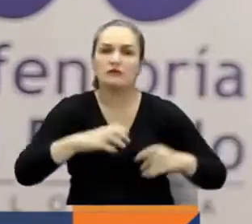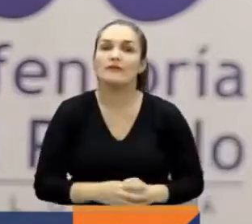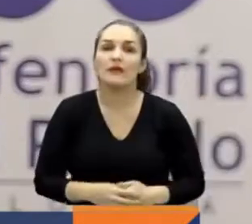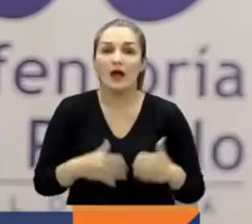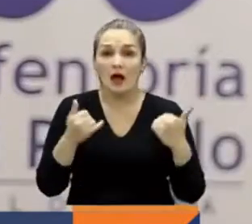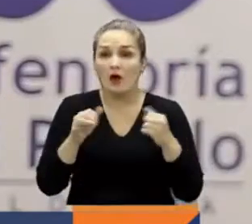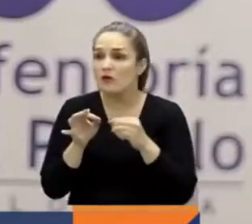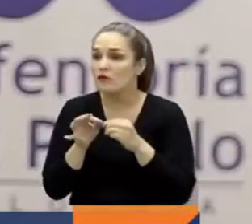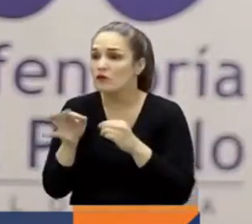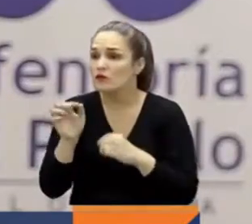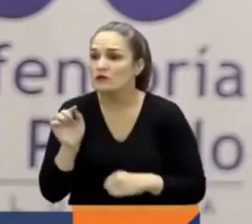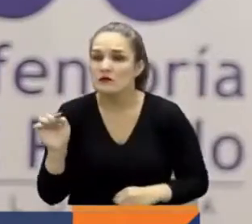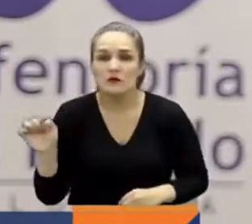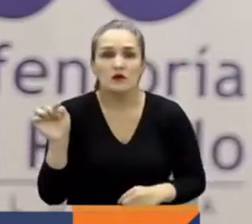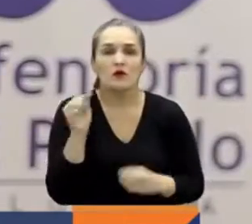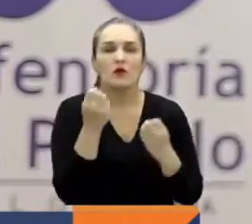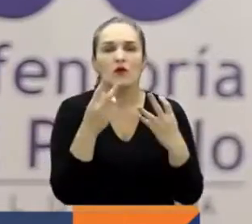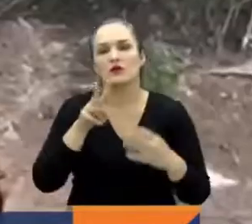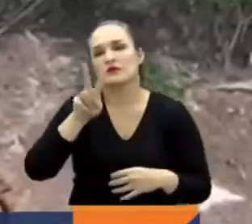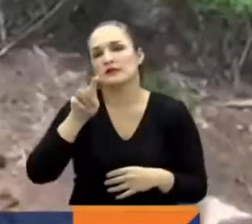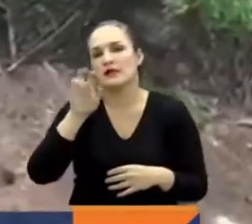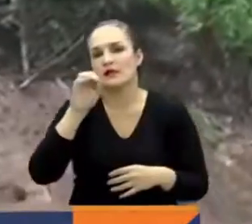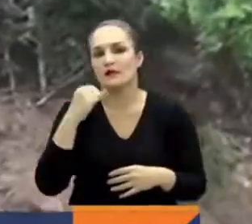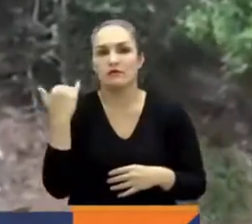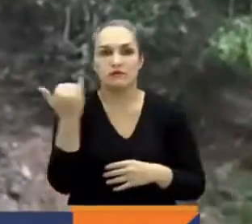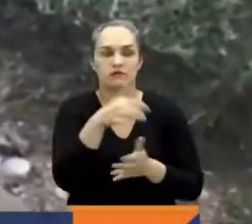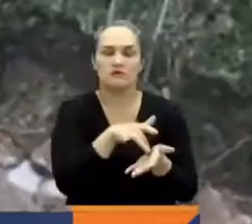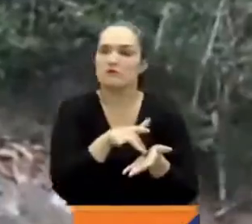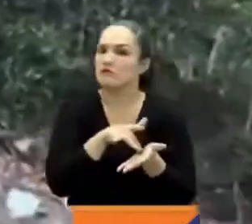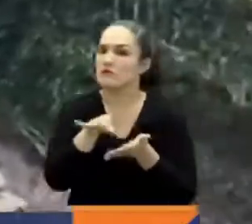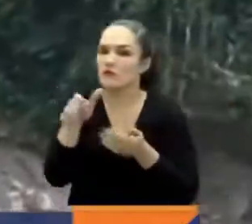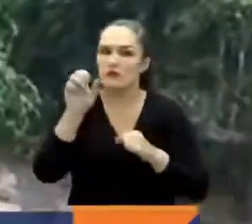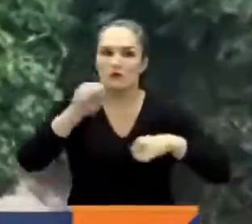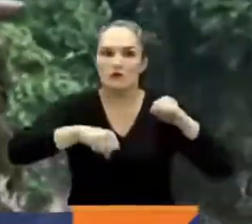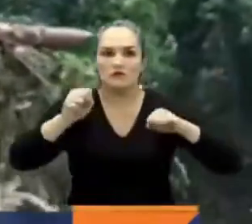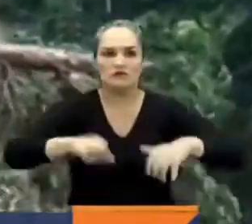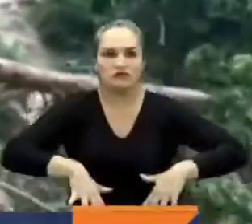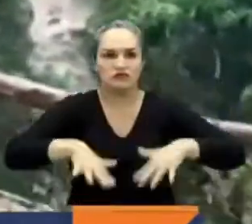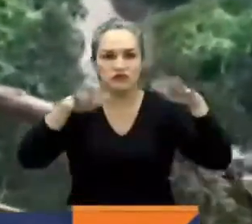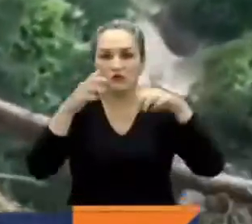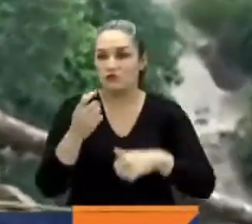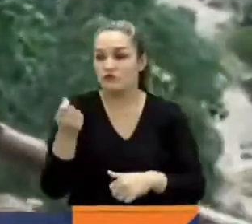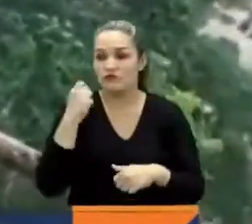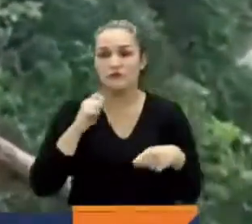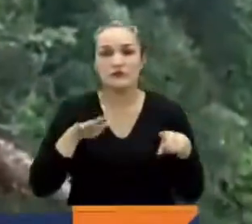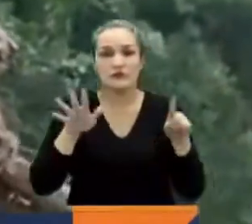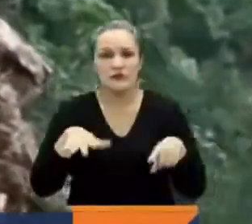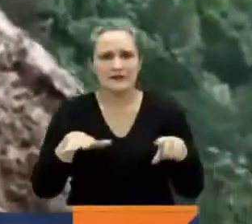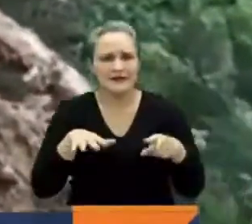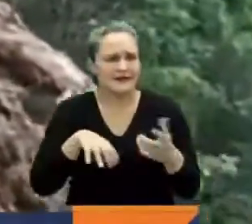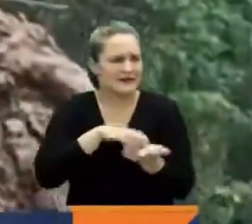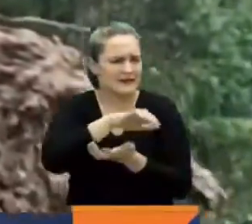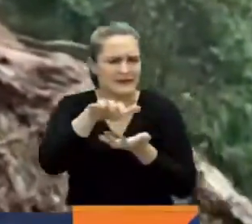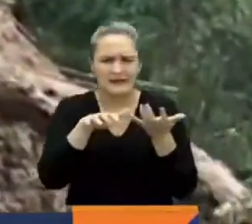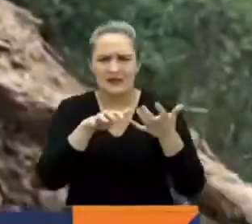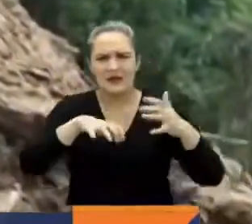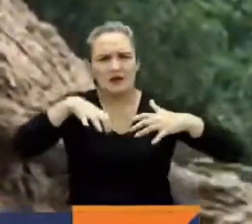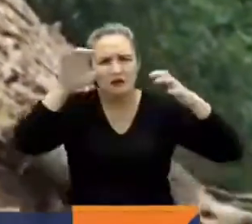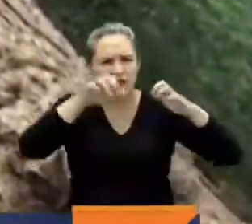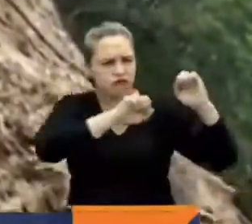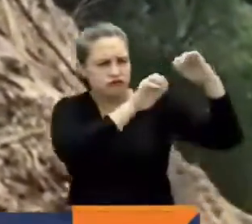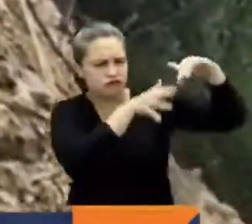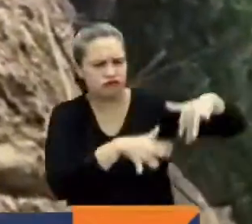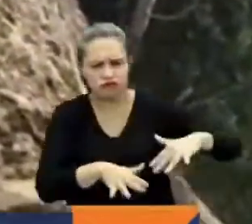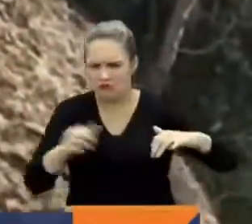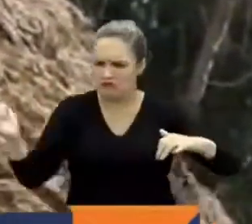encuentran en alerta roja por riesgo de inundación. Durante los últimos seis meses, los desastres naturales por las fuertes precipitaciones